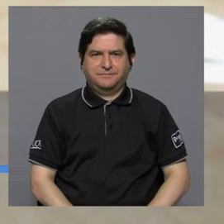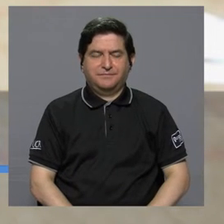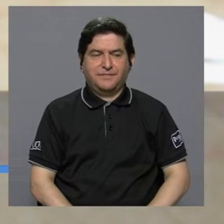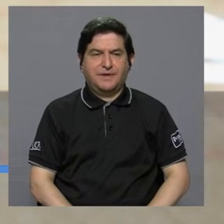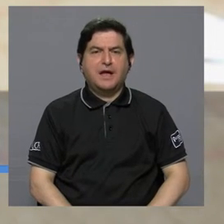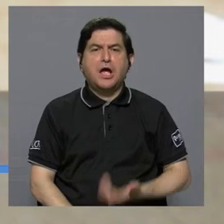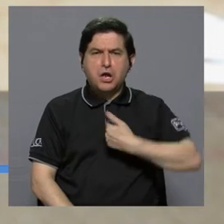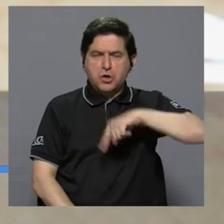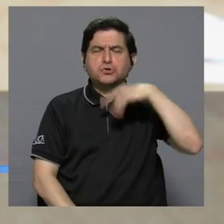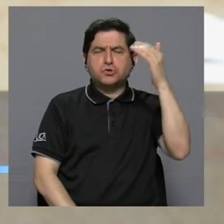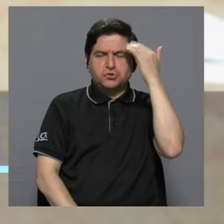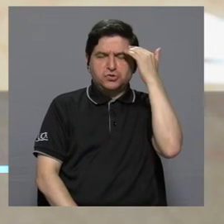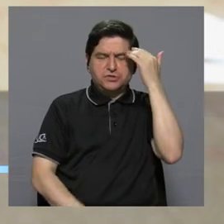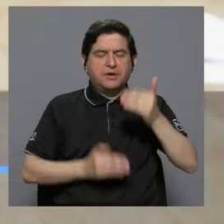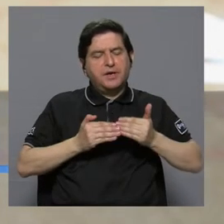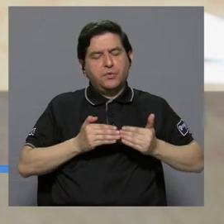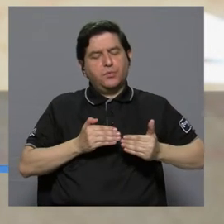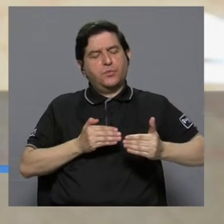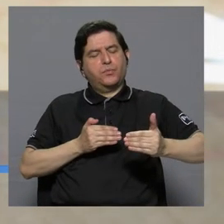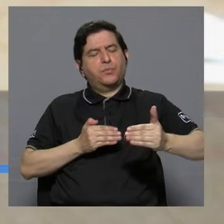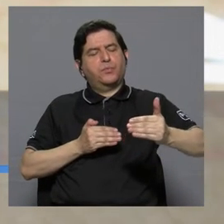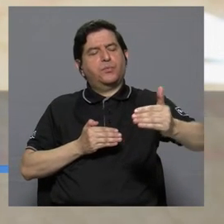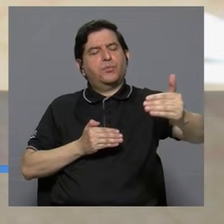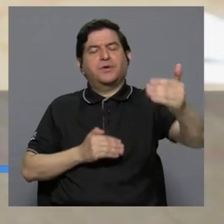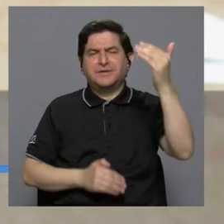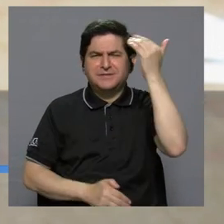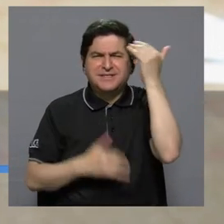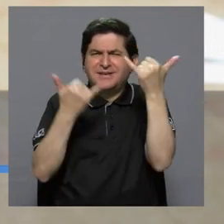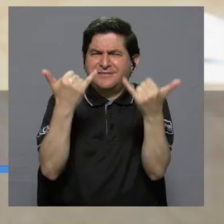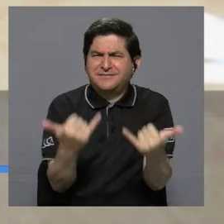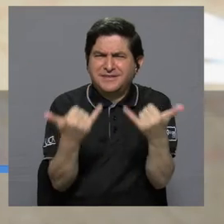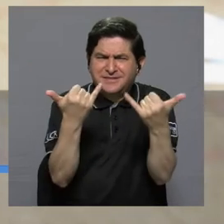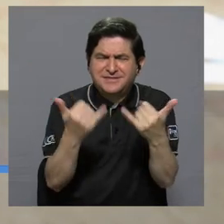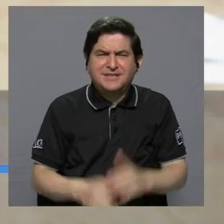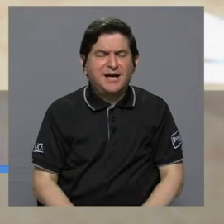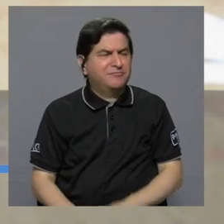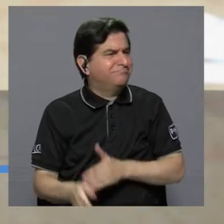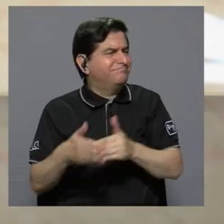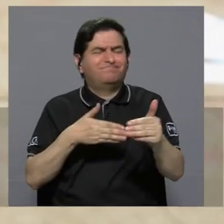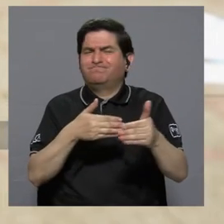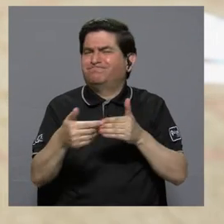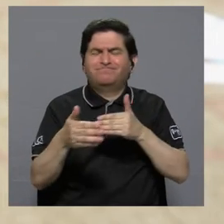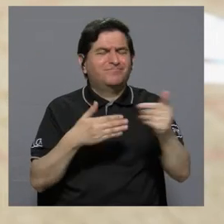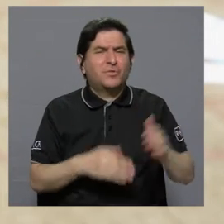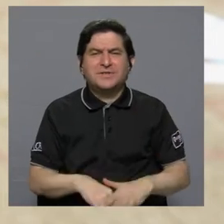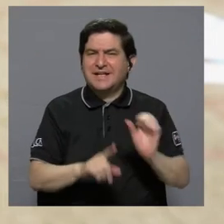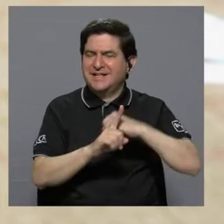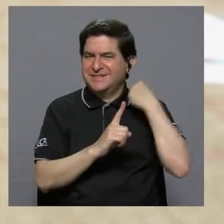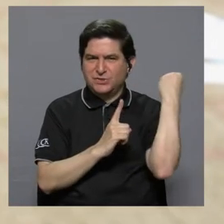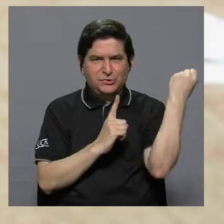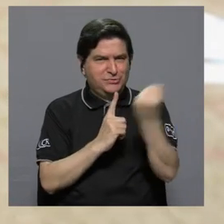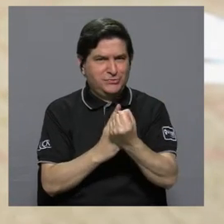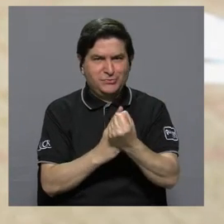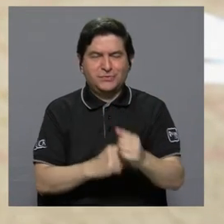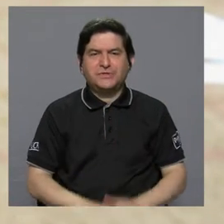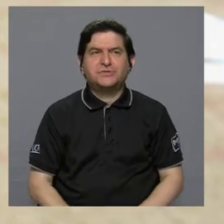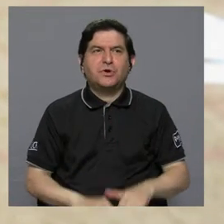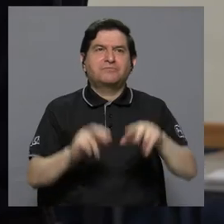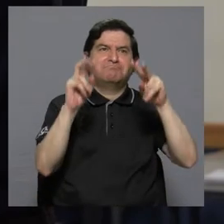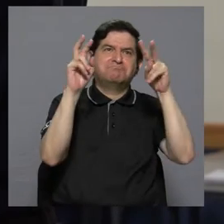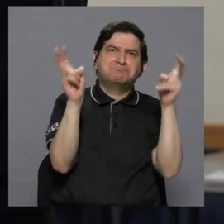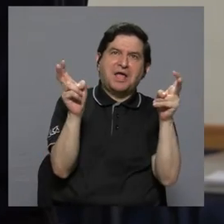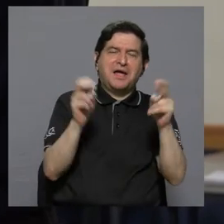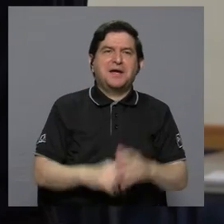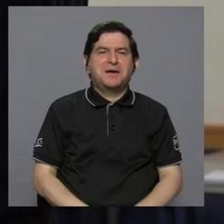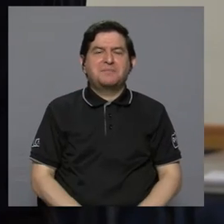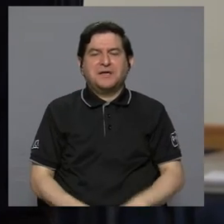que los conocemos a lo largo del tiempo, ¿verdad? Sabemos que hay, independientemente de las circunstancias,